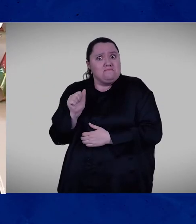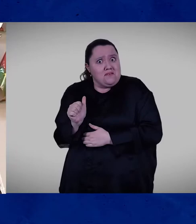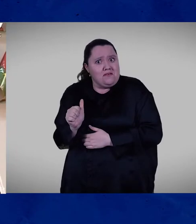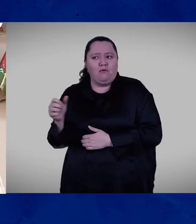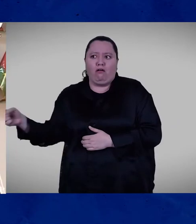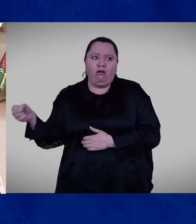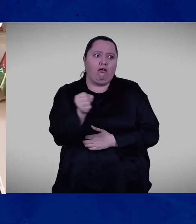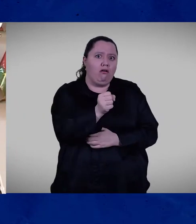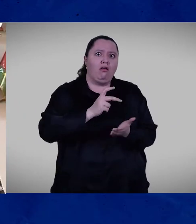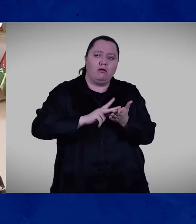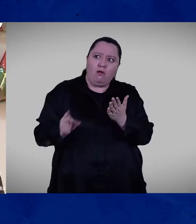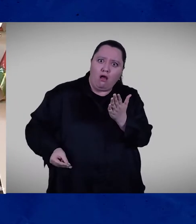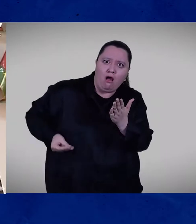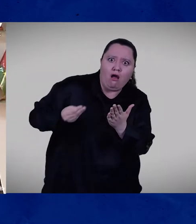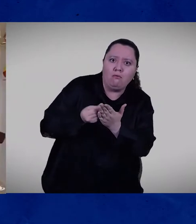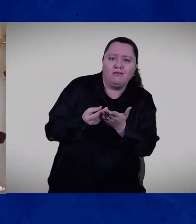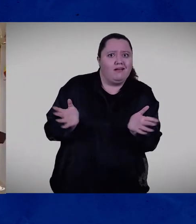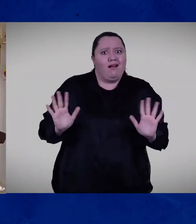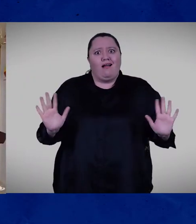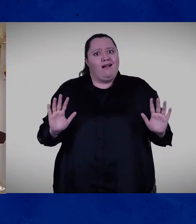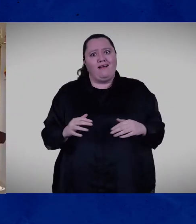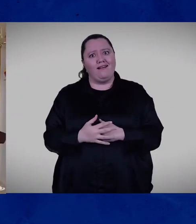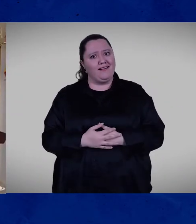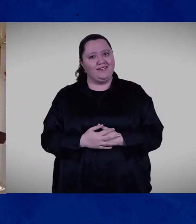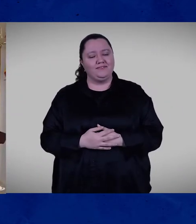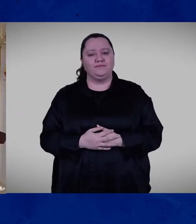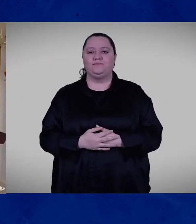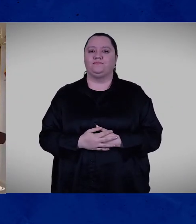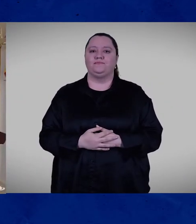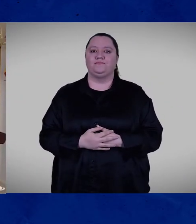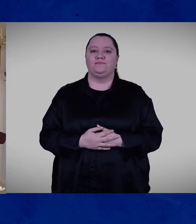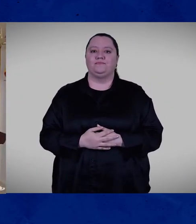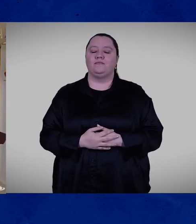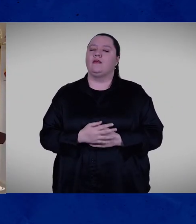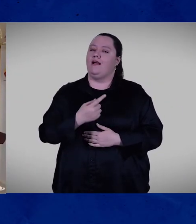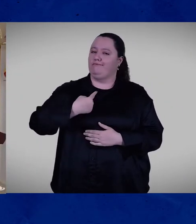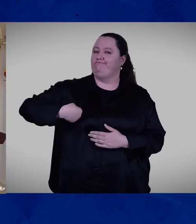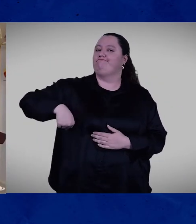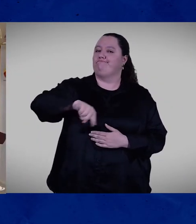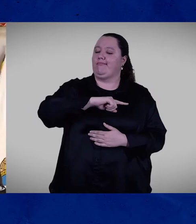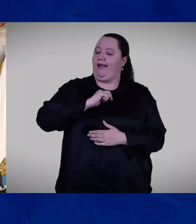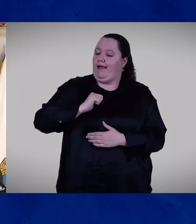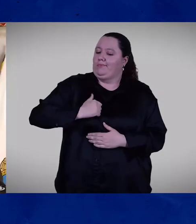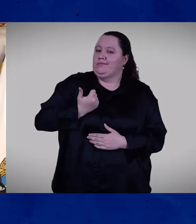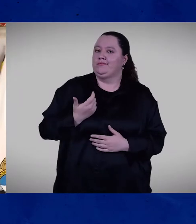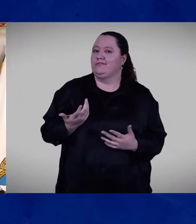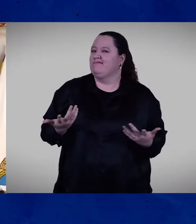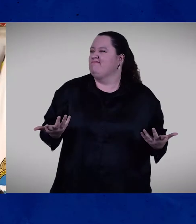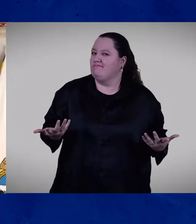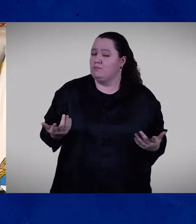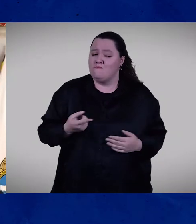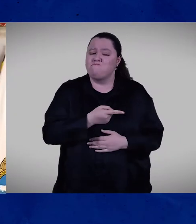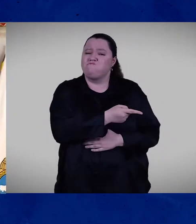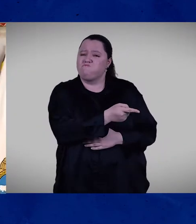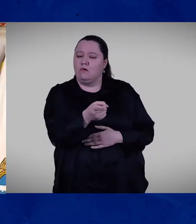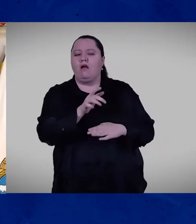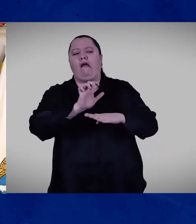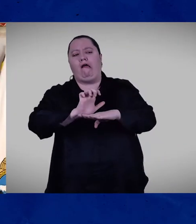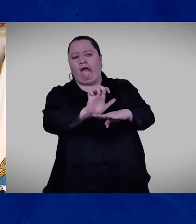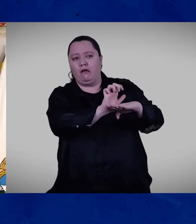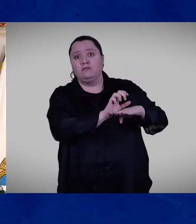pues los novios ya no deberán llevar intérprete. Nosotros hemos aprovechado que ya existen